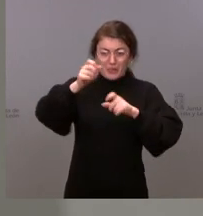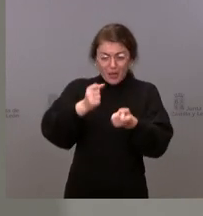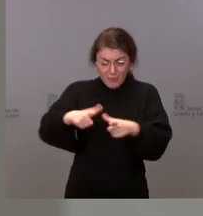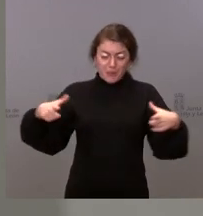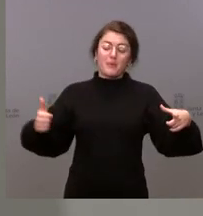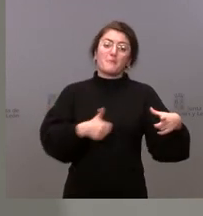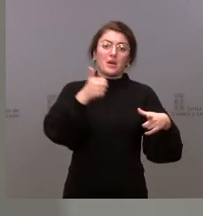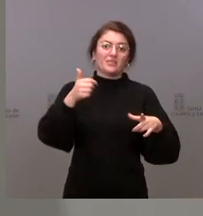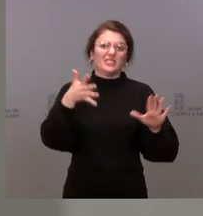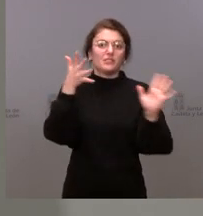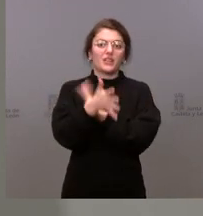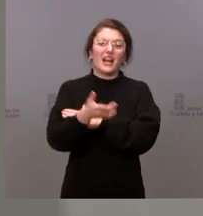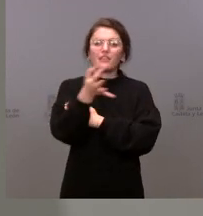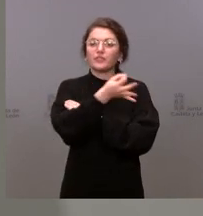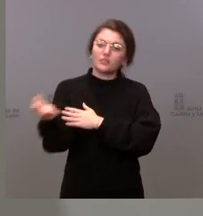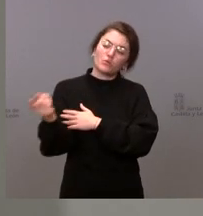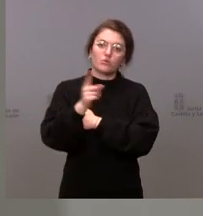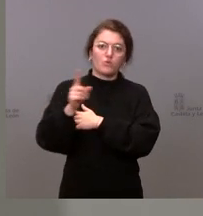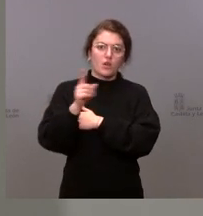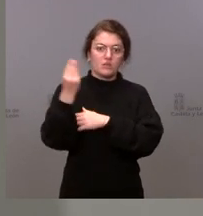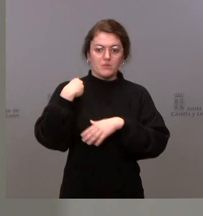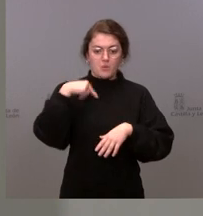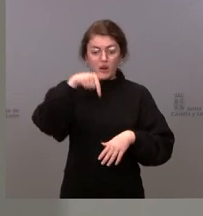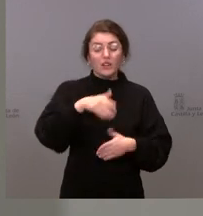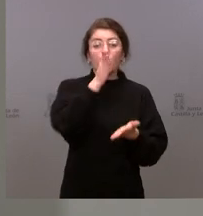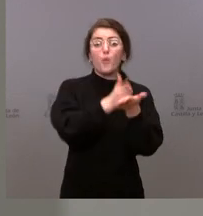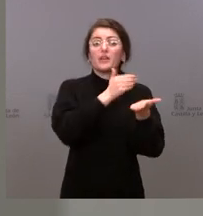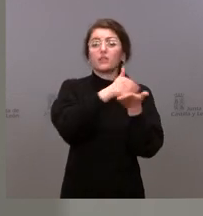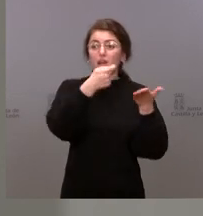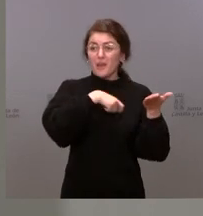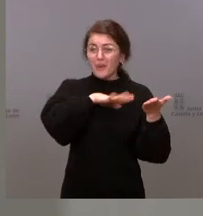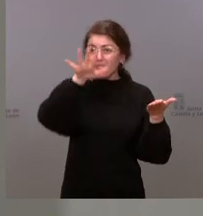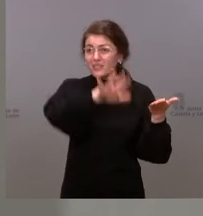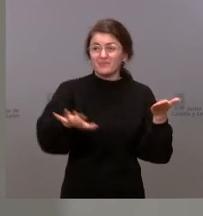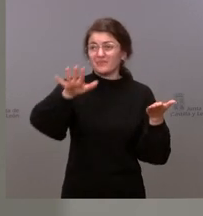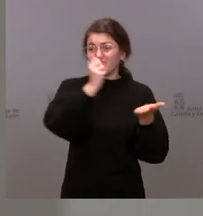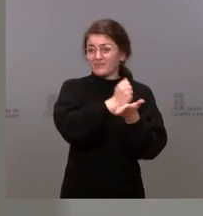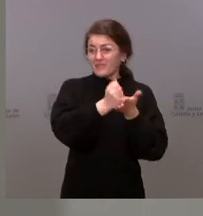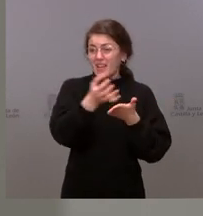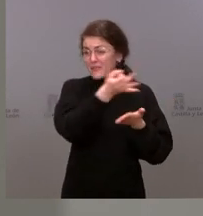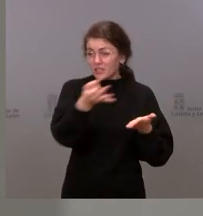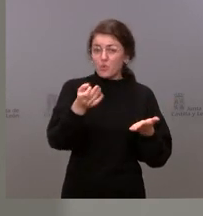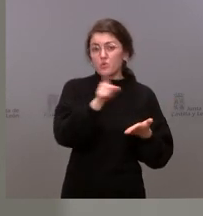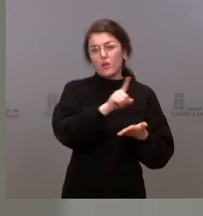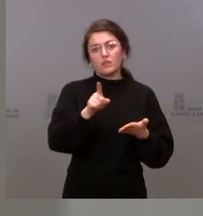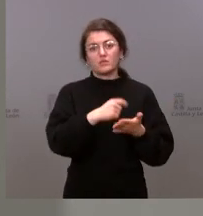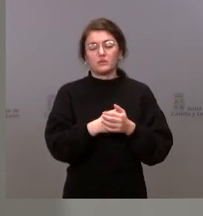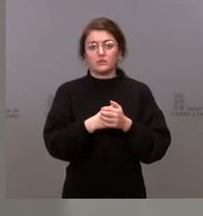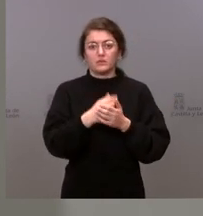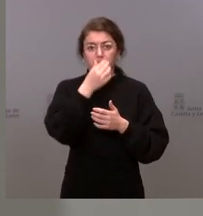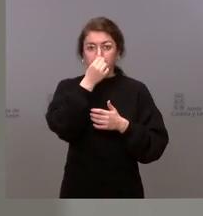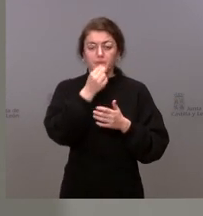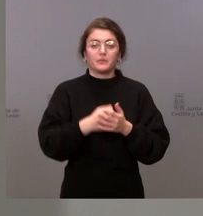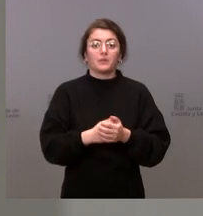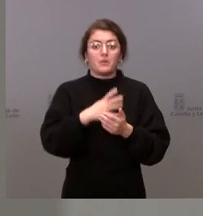una excesiva efectividad en las comunidades de nuestro país donde se ha implantado. Miran las cifras de incidencia hoy